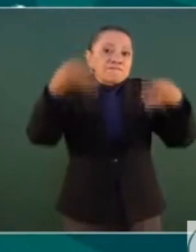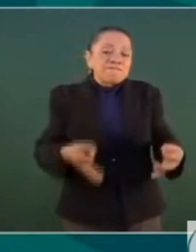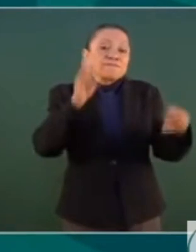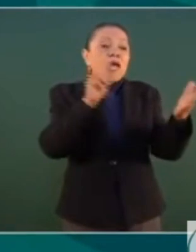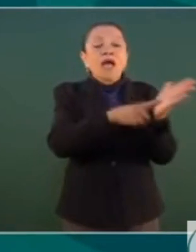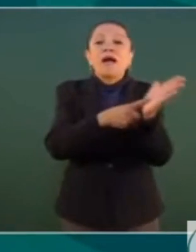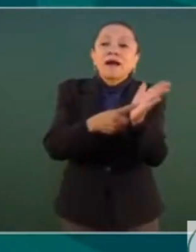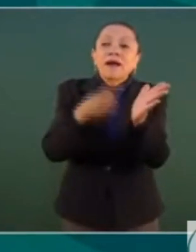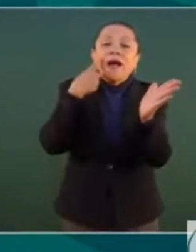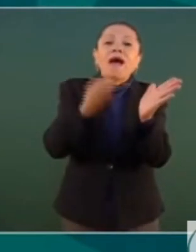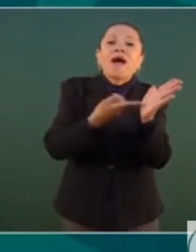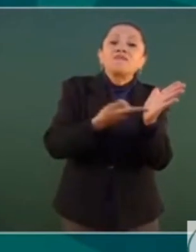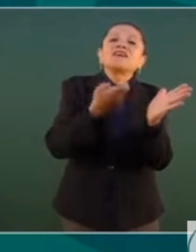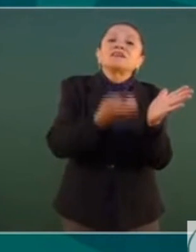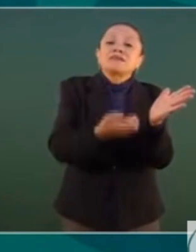tienen trabajos de exploración